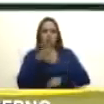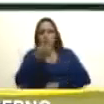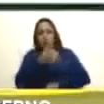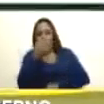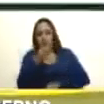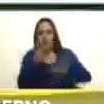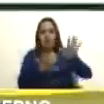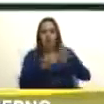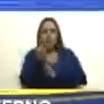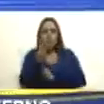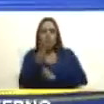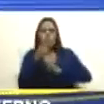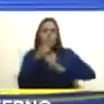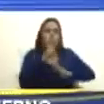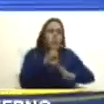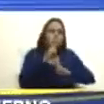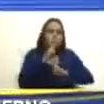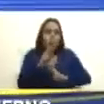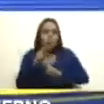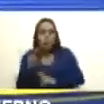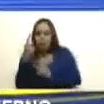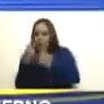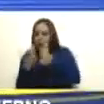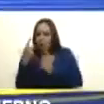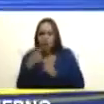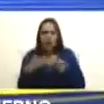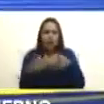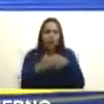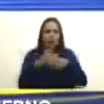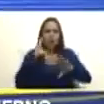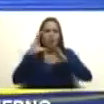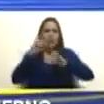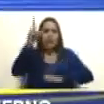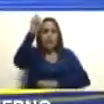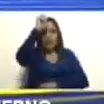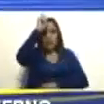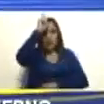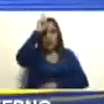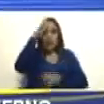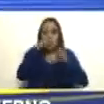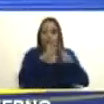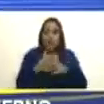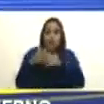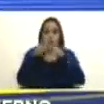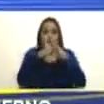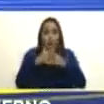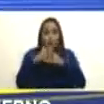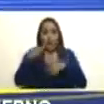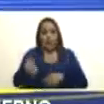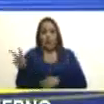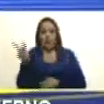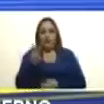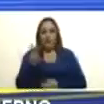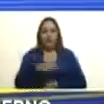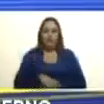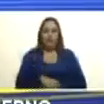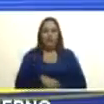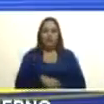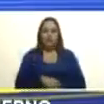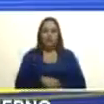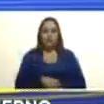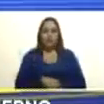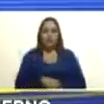contestó varias preguntas de medios de Alemania de Estados Unidos de Venezuela de